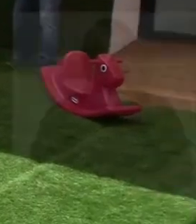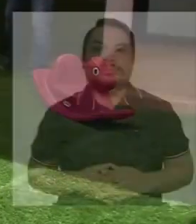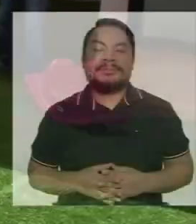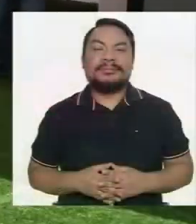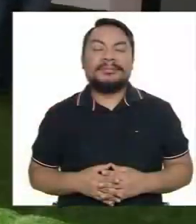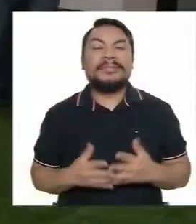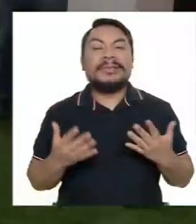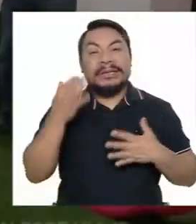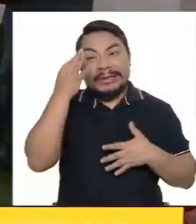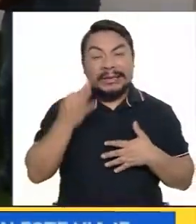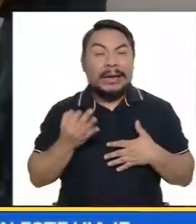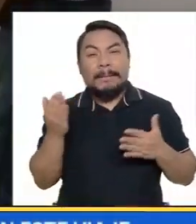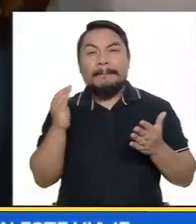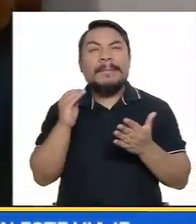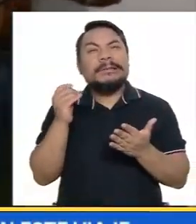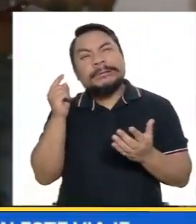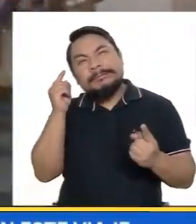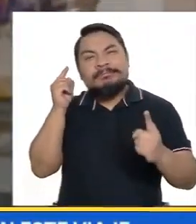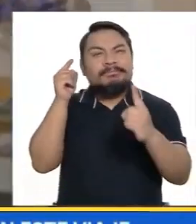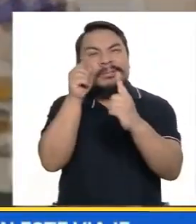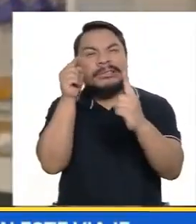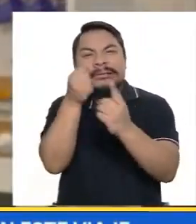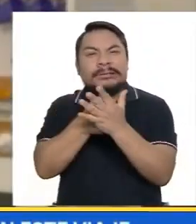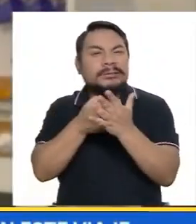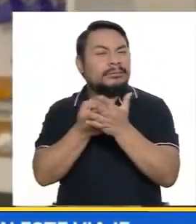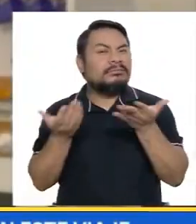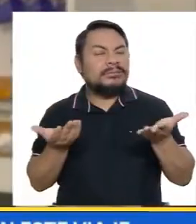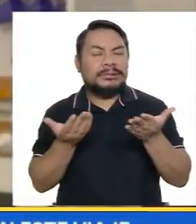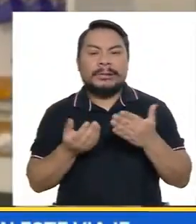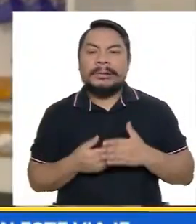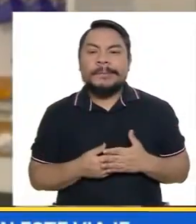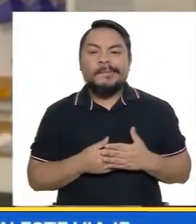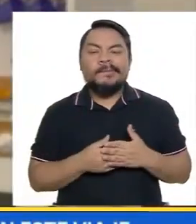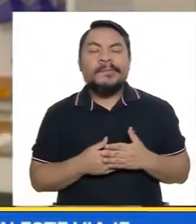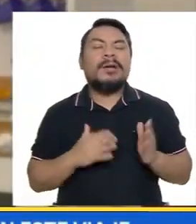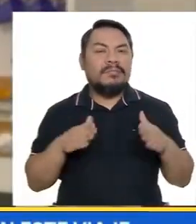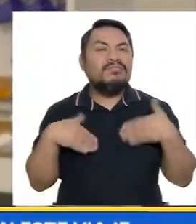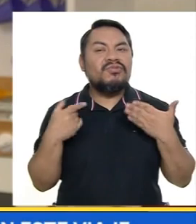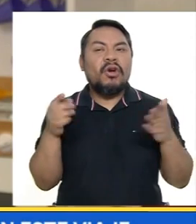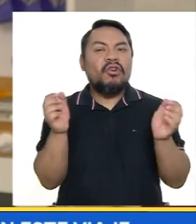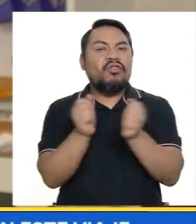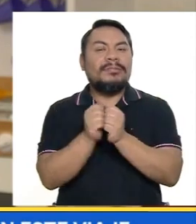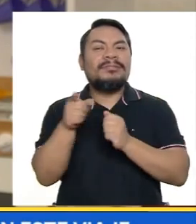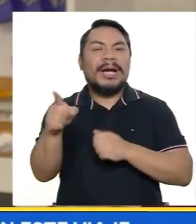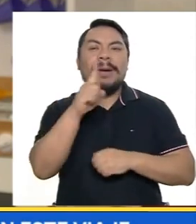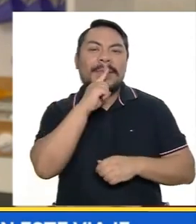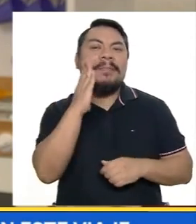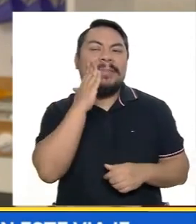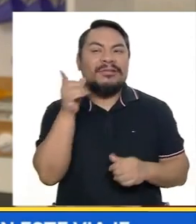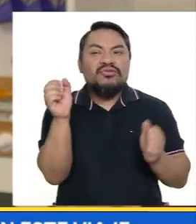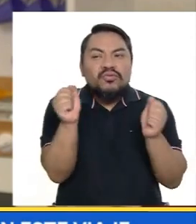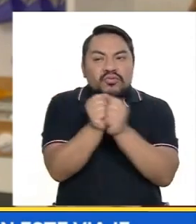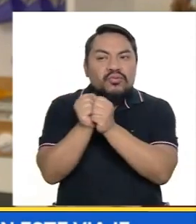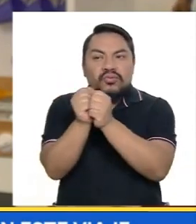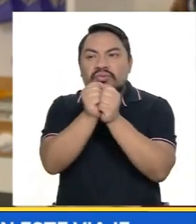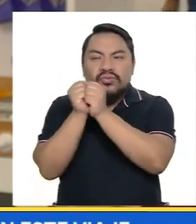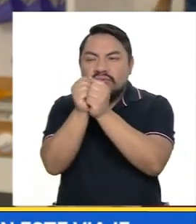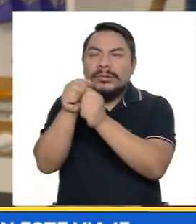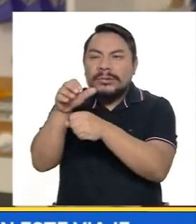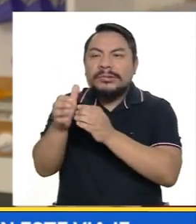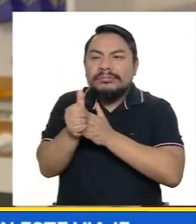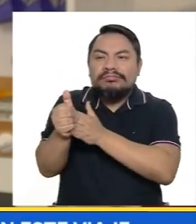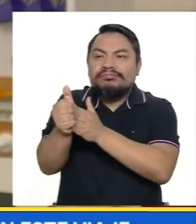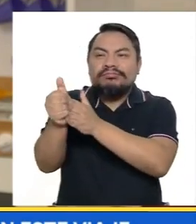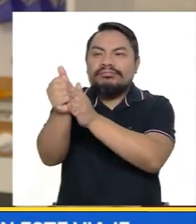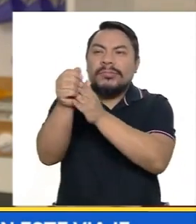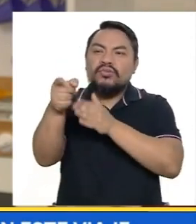Creo que el mayor desafío es poder acompañar a los padres en este gran